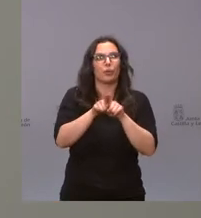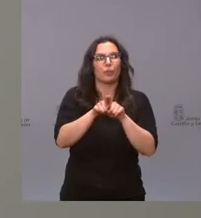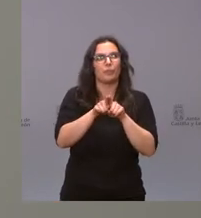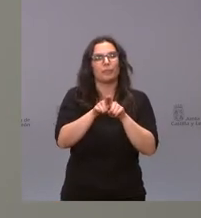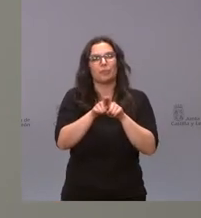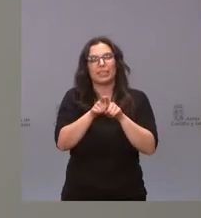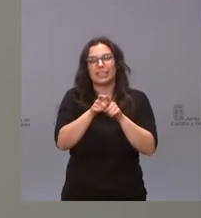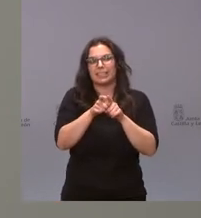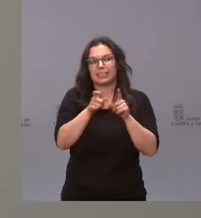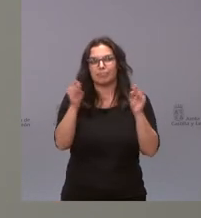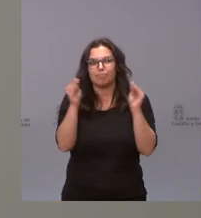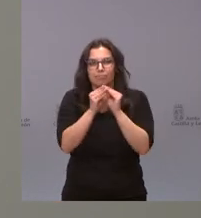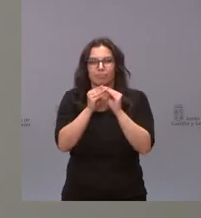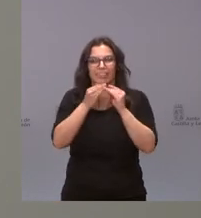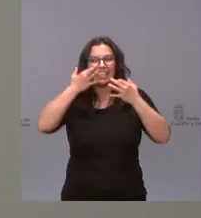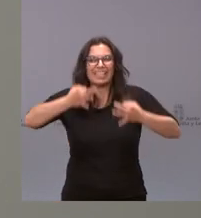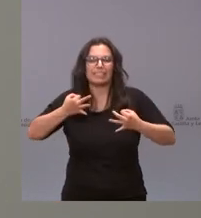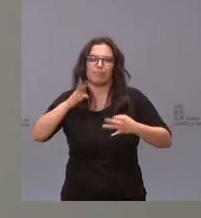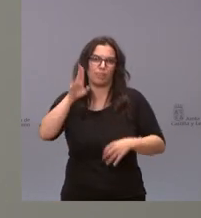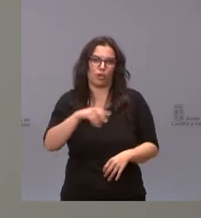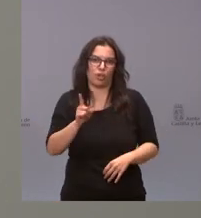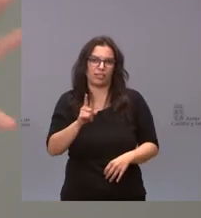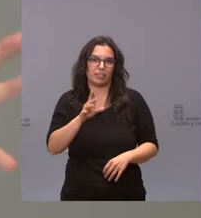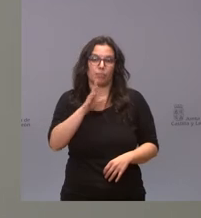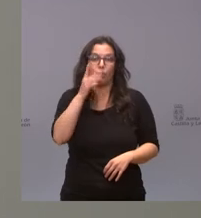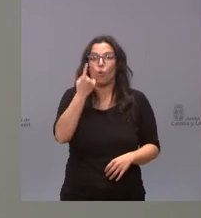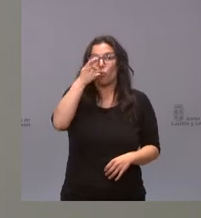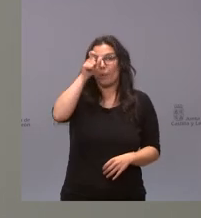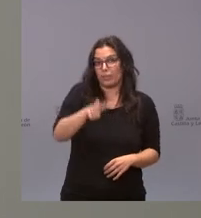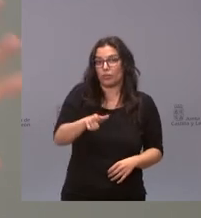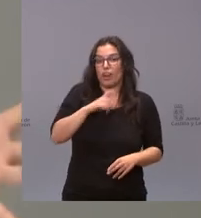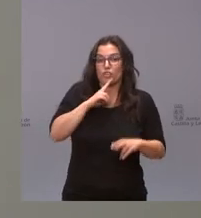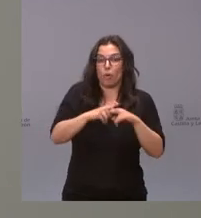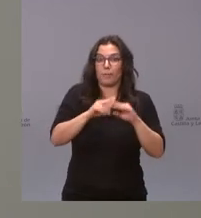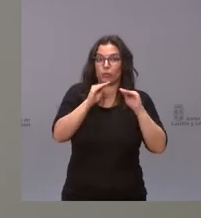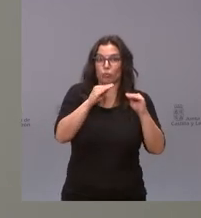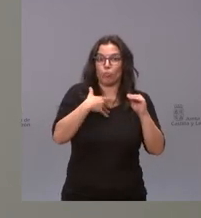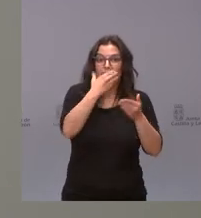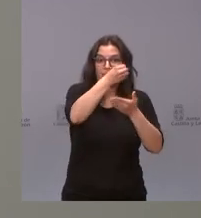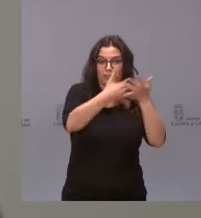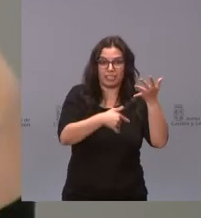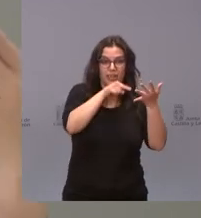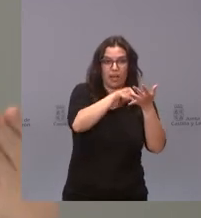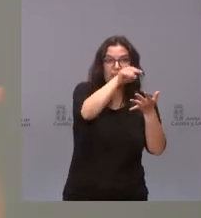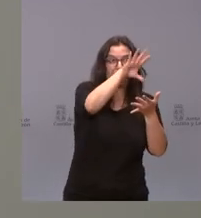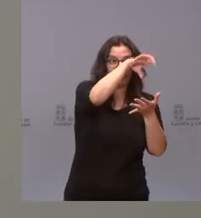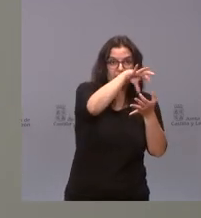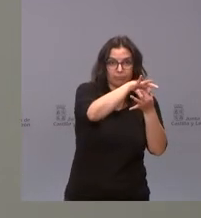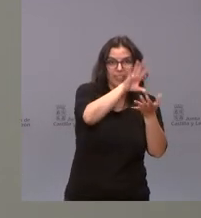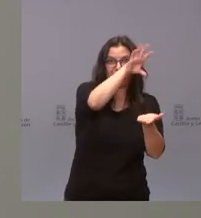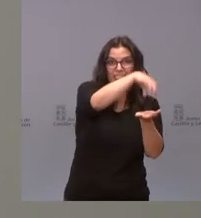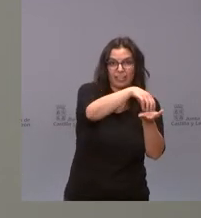igual y no es un concepto real en el sentido ese de que una persona puede estar en diferentes listas de espera puede estar